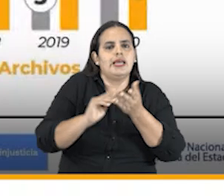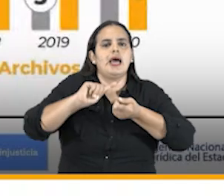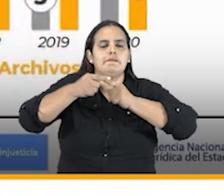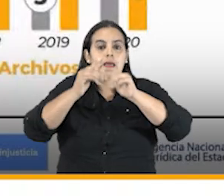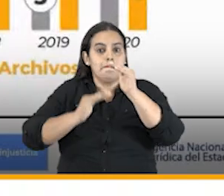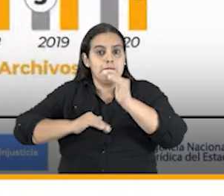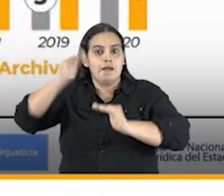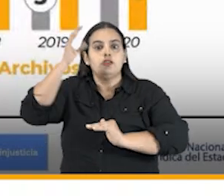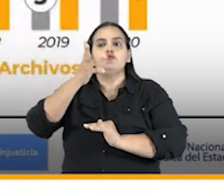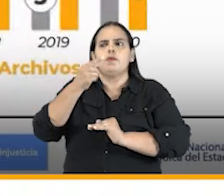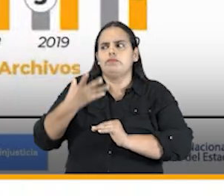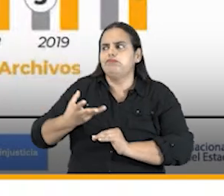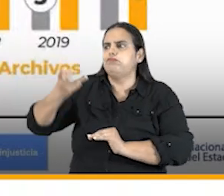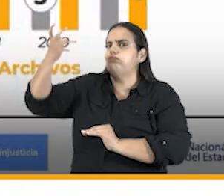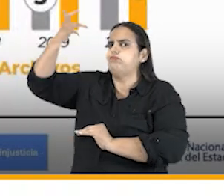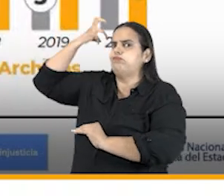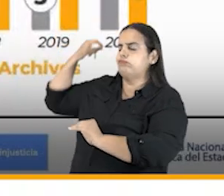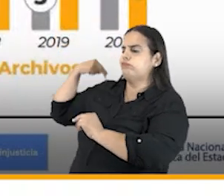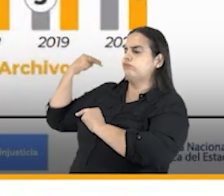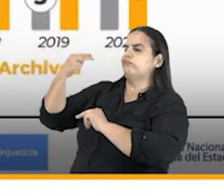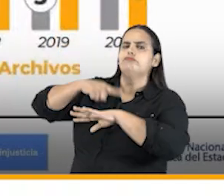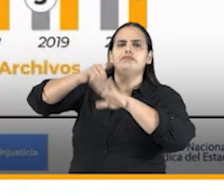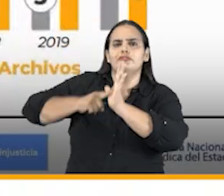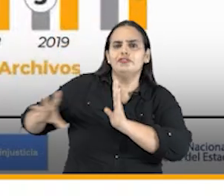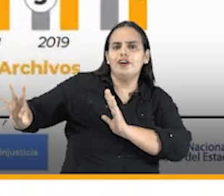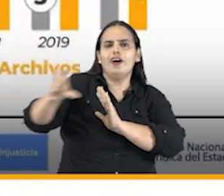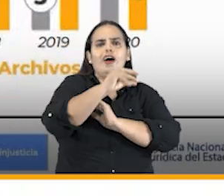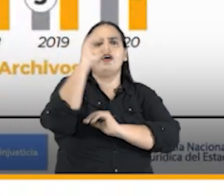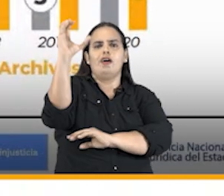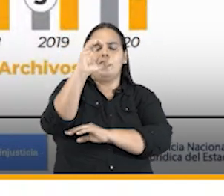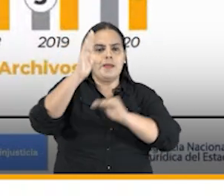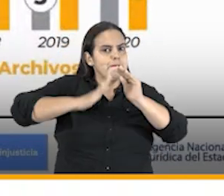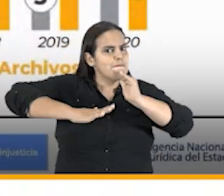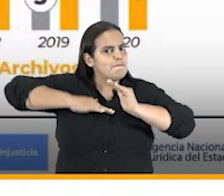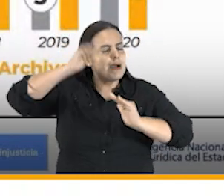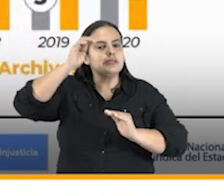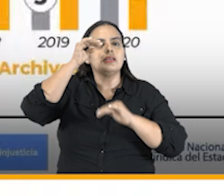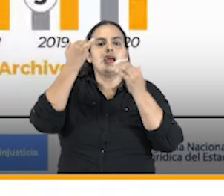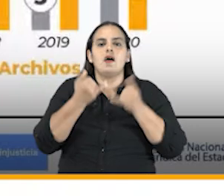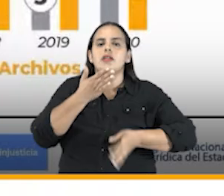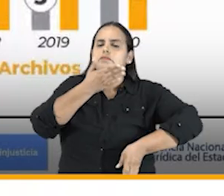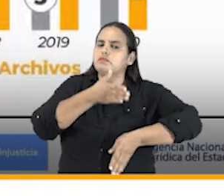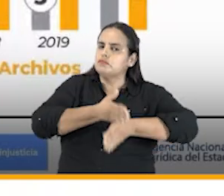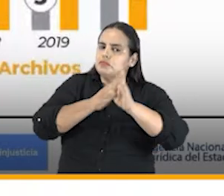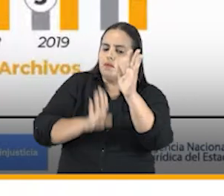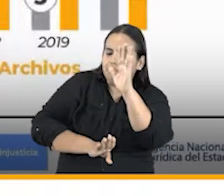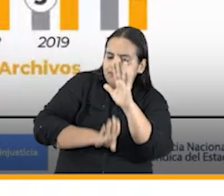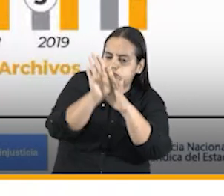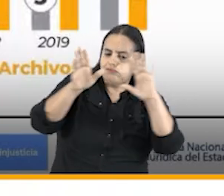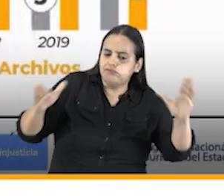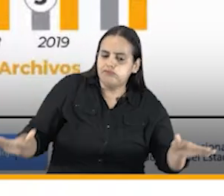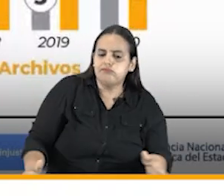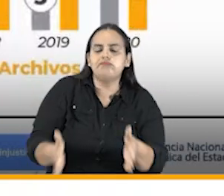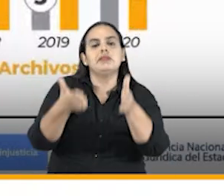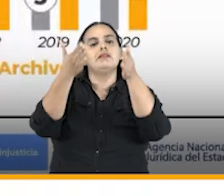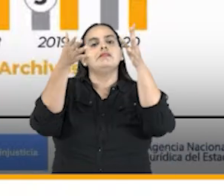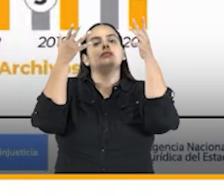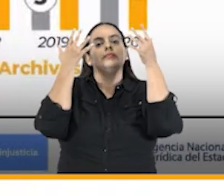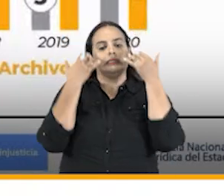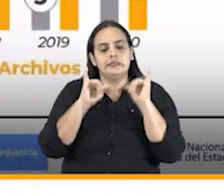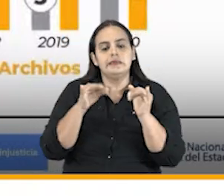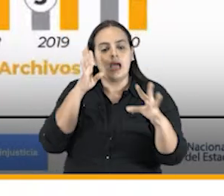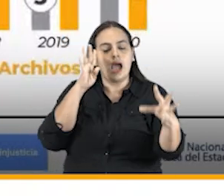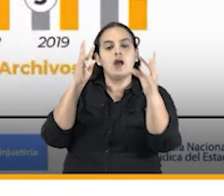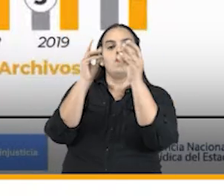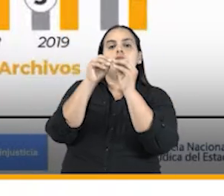historia de Colombia y seguimos avanzando también con actas de acuerdos de entendimiento de